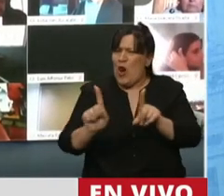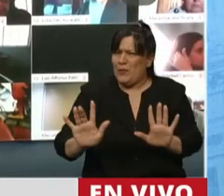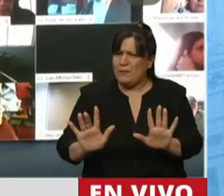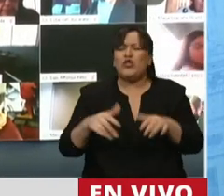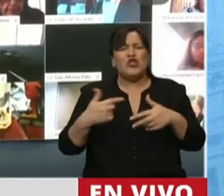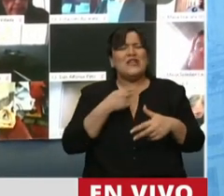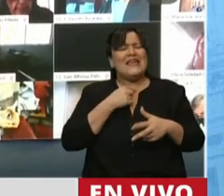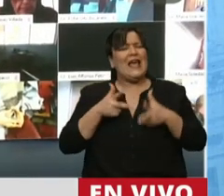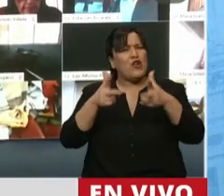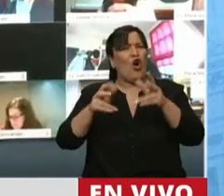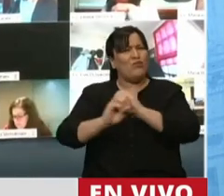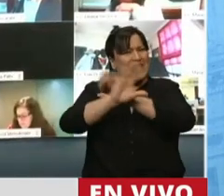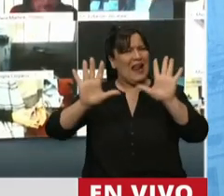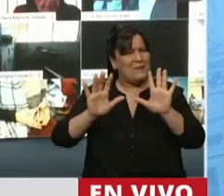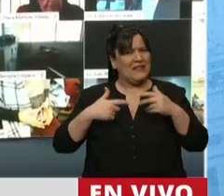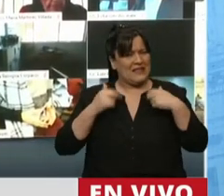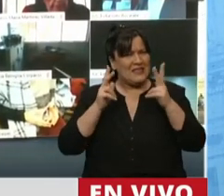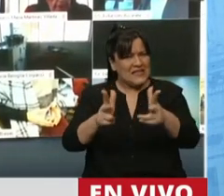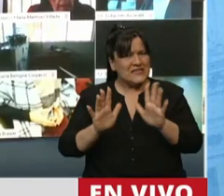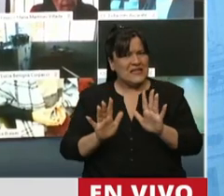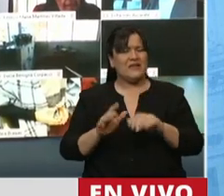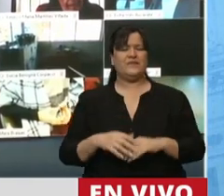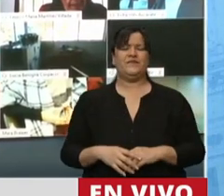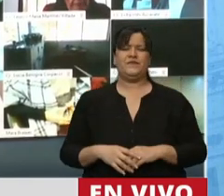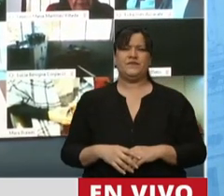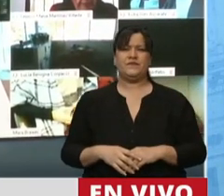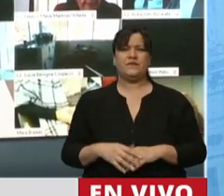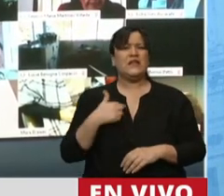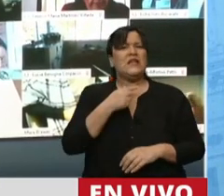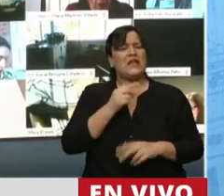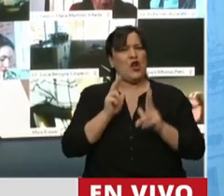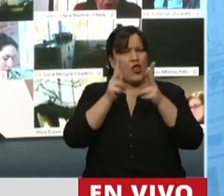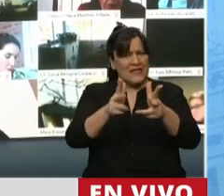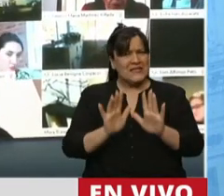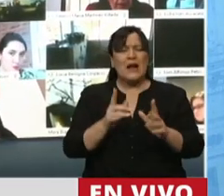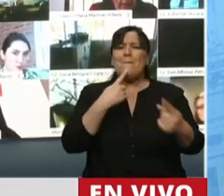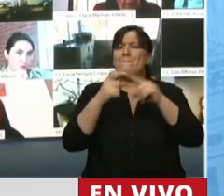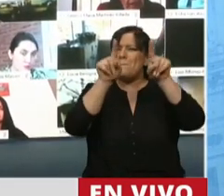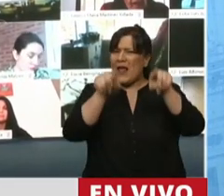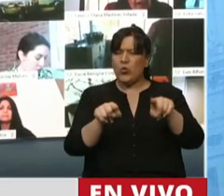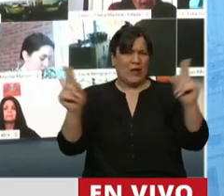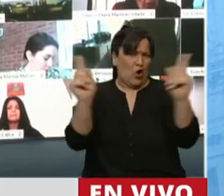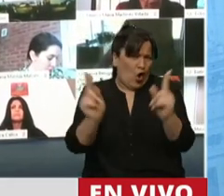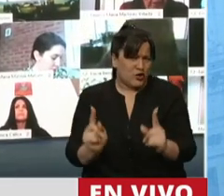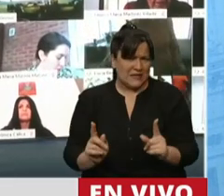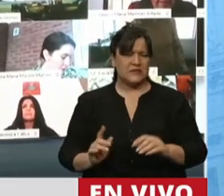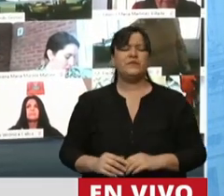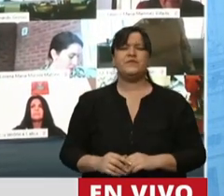concretamente decirle, señor Jefe de Gabinete, las preguntas son muy breves.